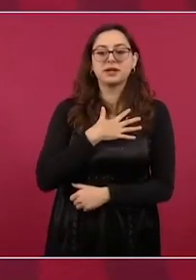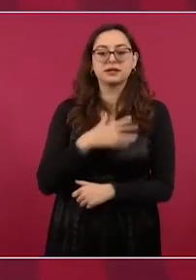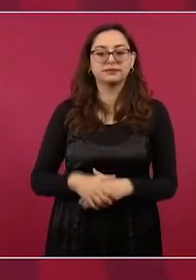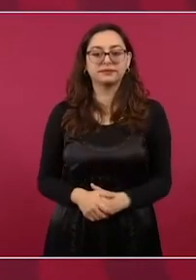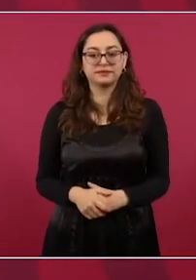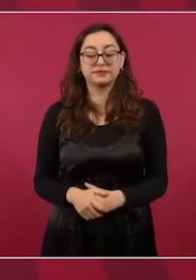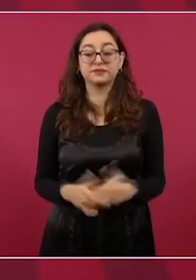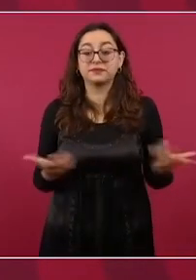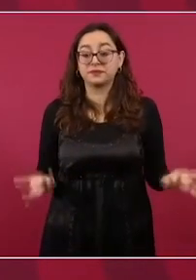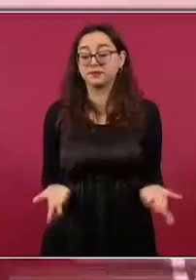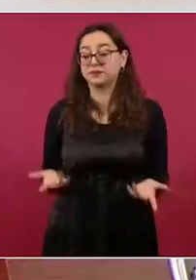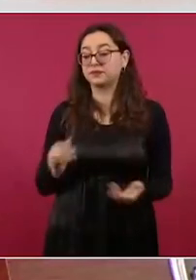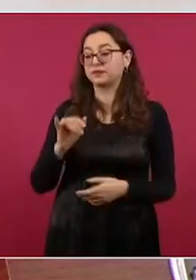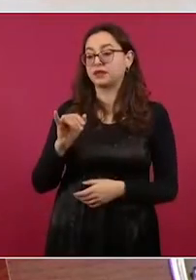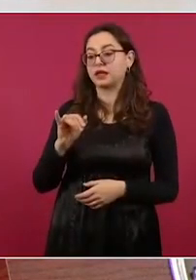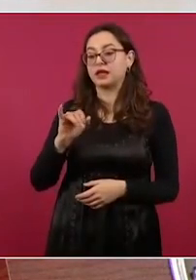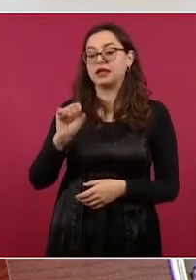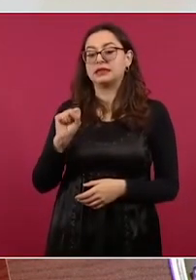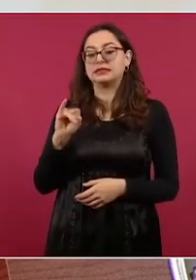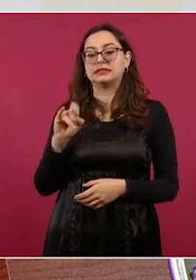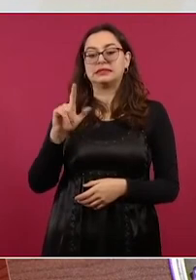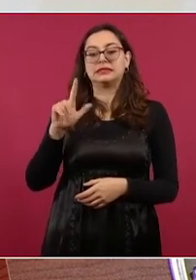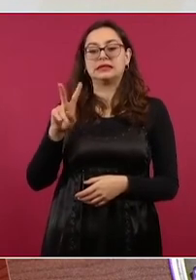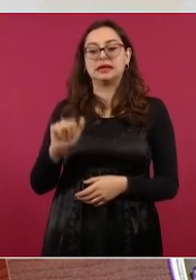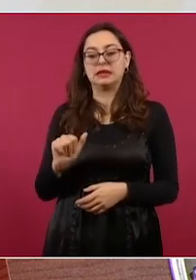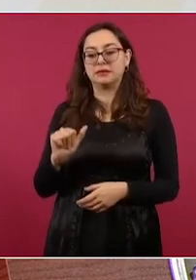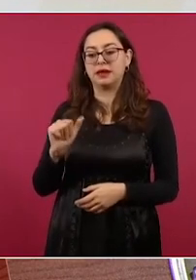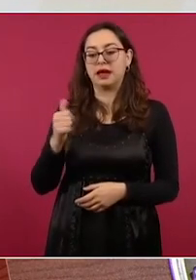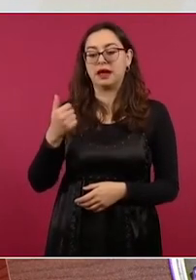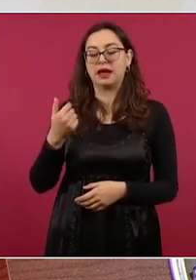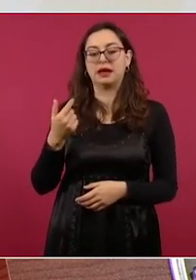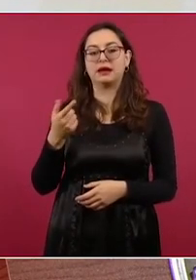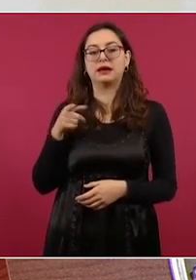progreso sin justicia era retroceso.